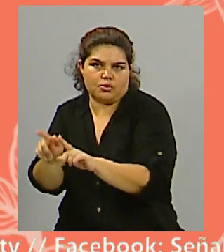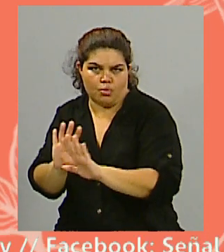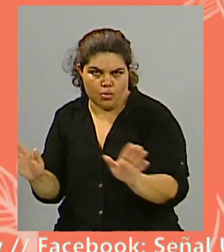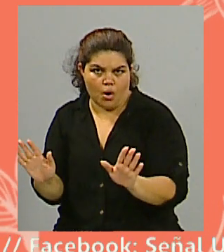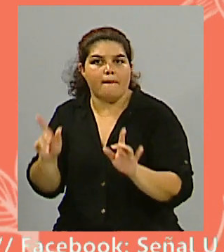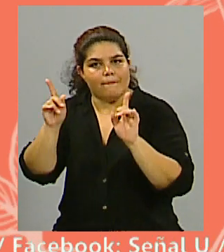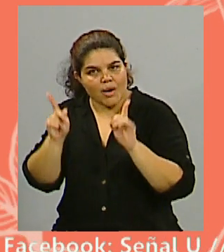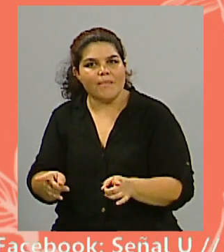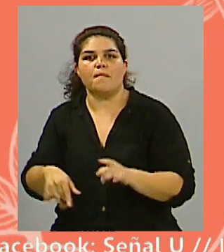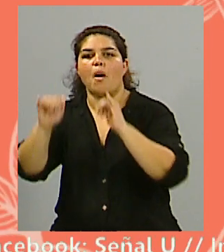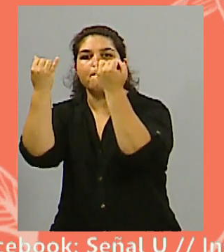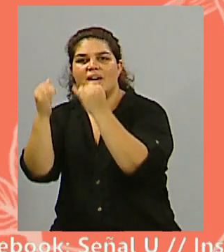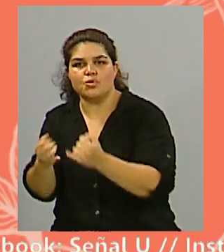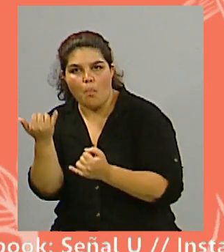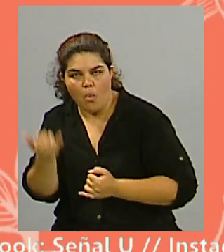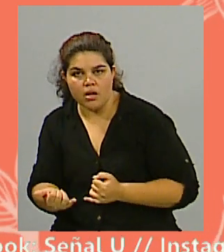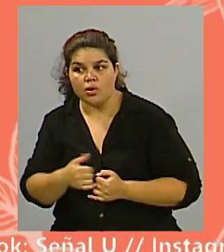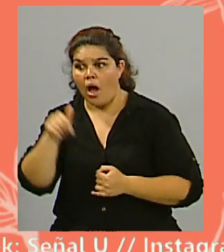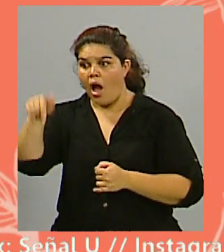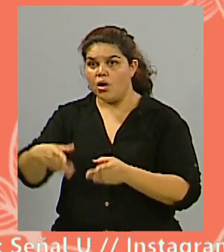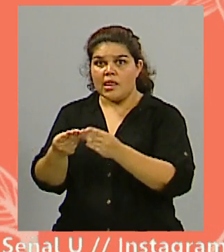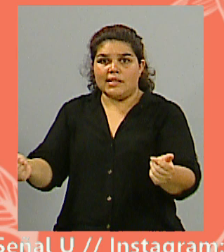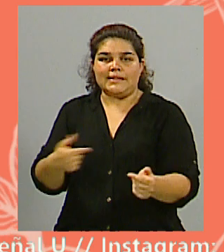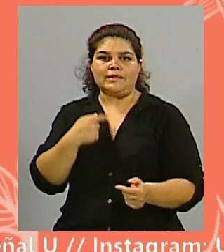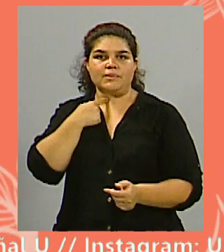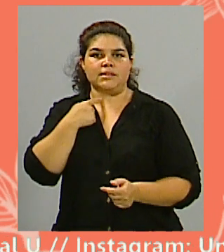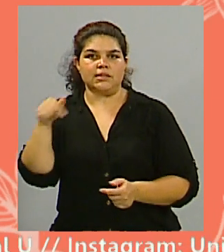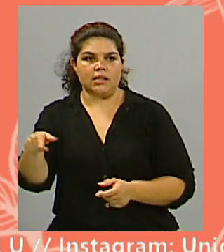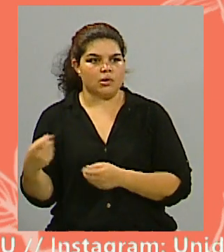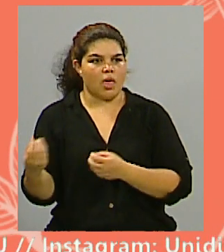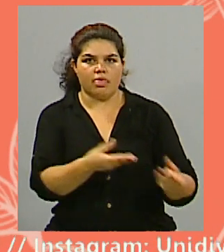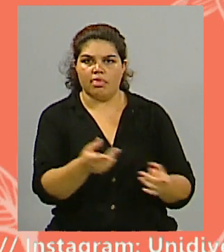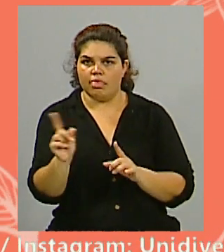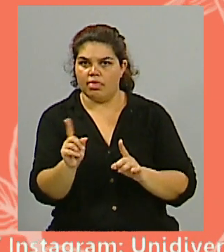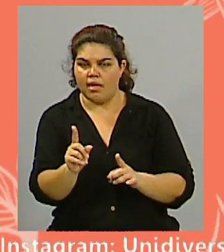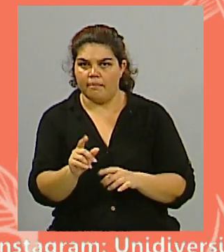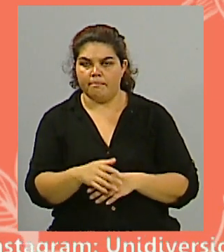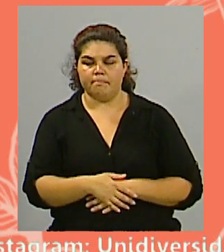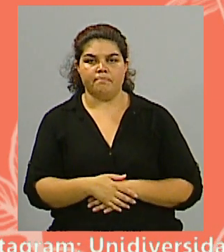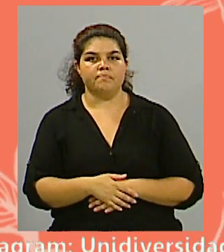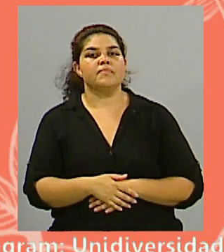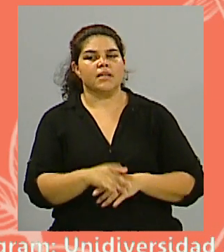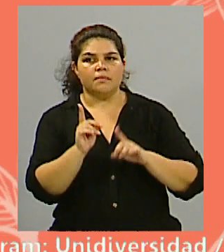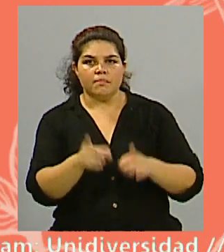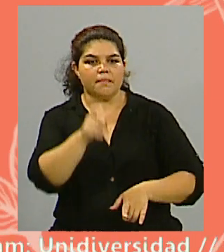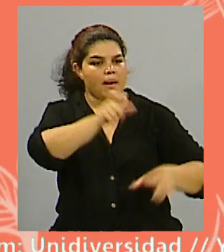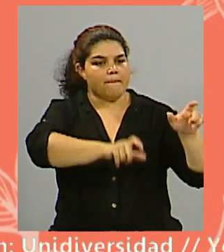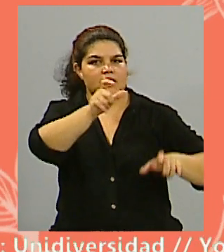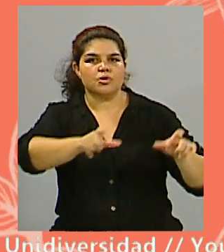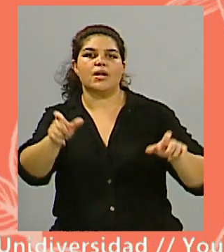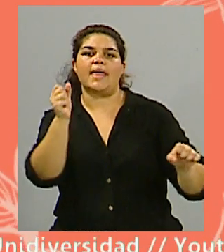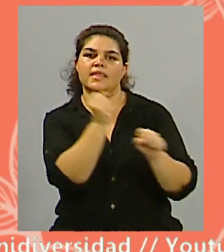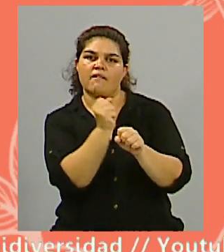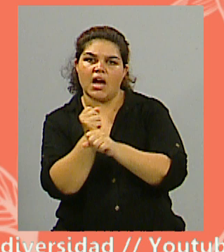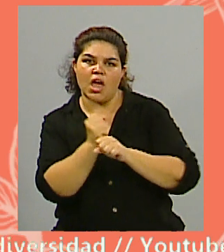va el programa. Claro, que el acceso para la clase trabajadora, aquel que realmente por ahí no tiene un